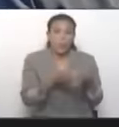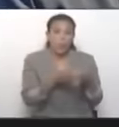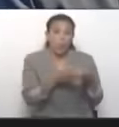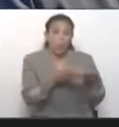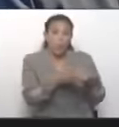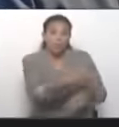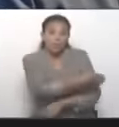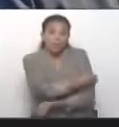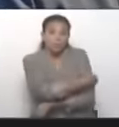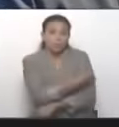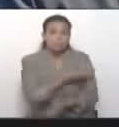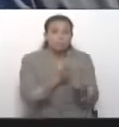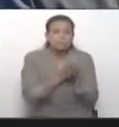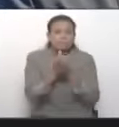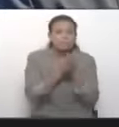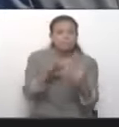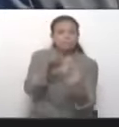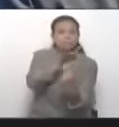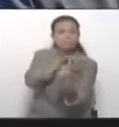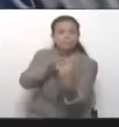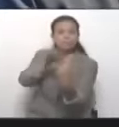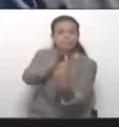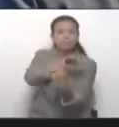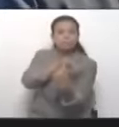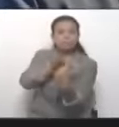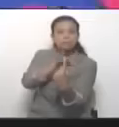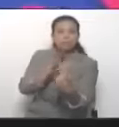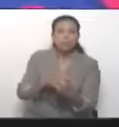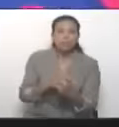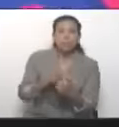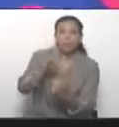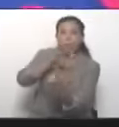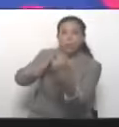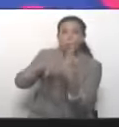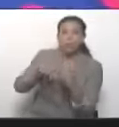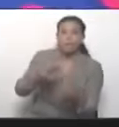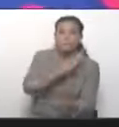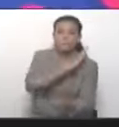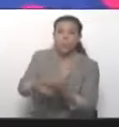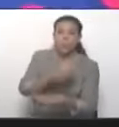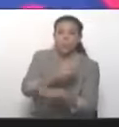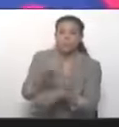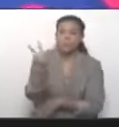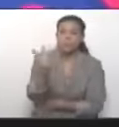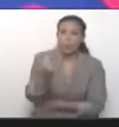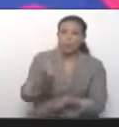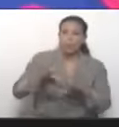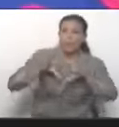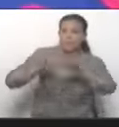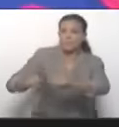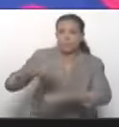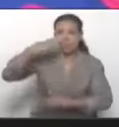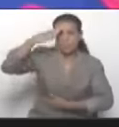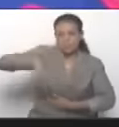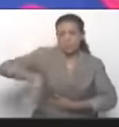siempre sus planes han sido chantajear al país desde el exterior, pedir sanciones, pedir invasiones.